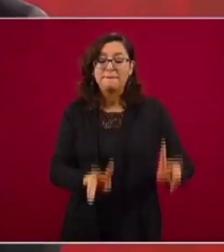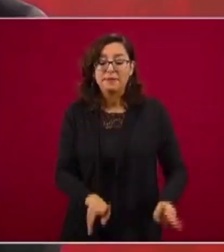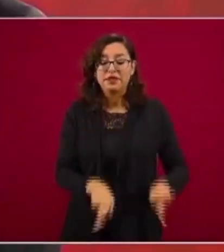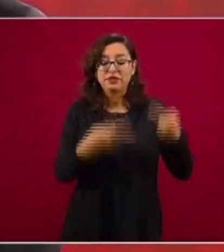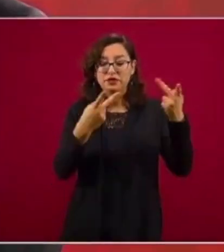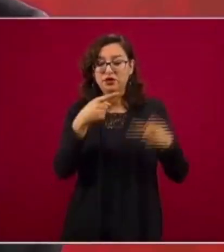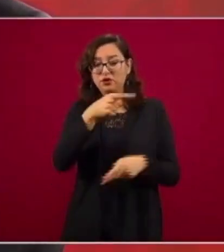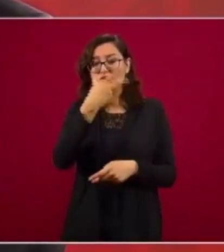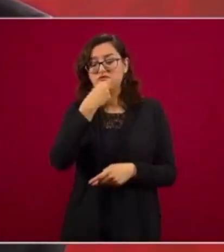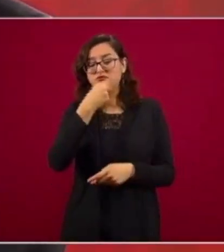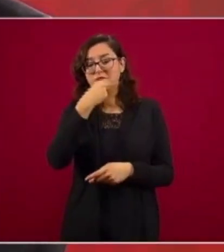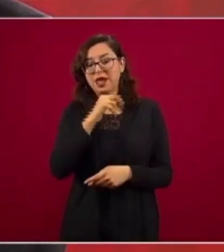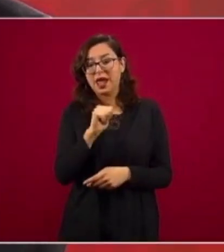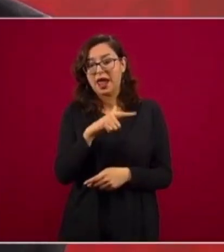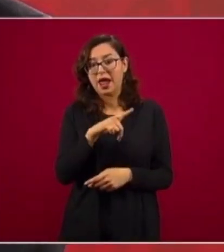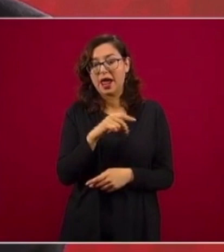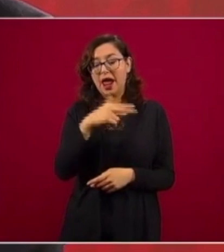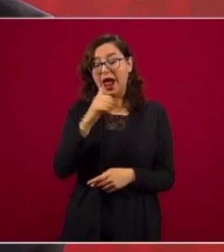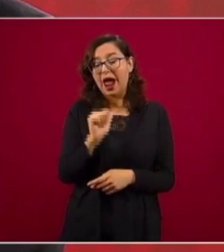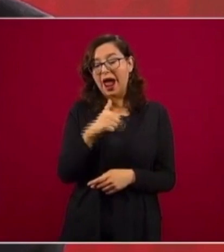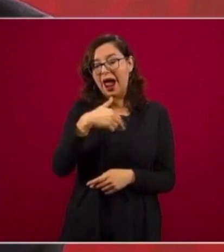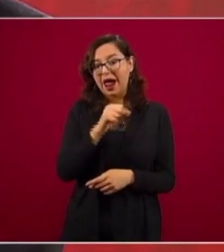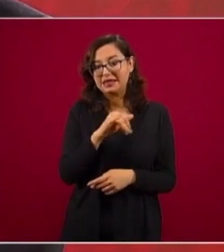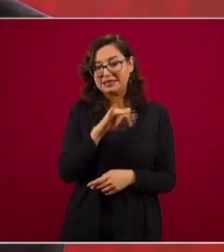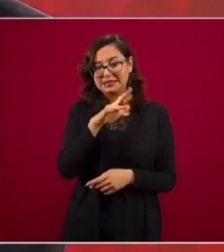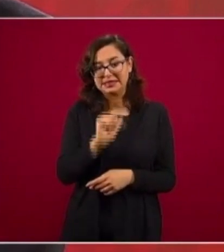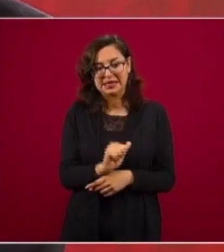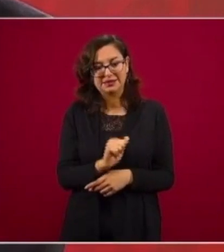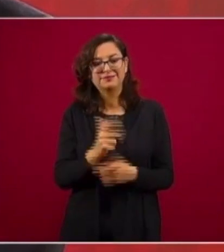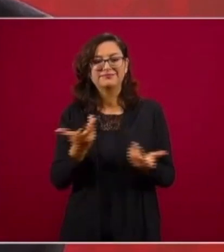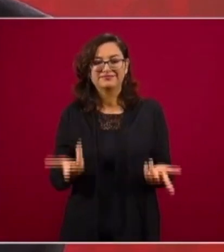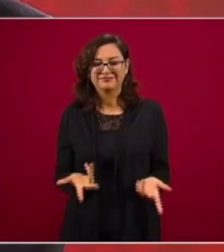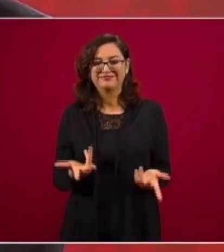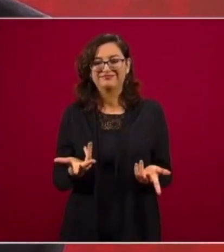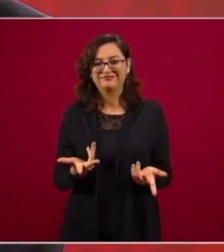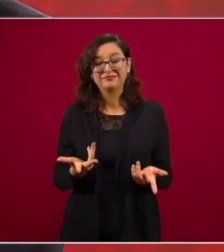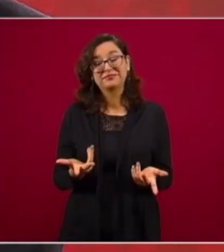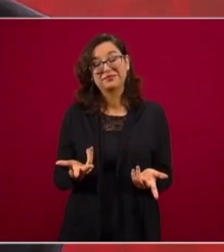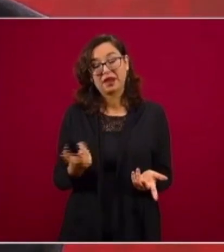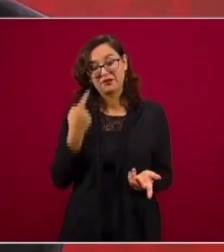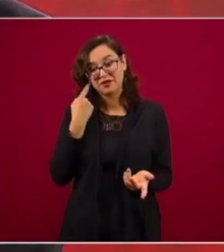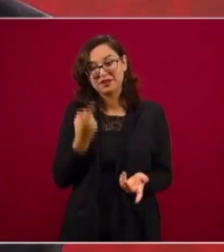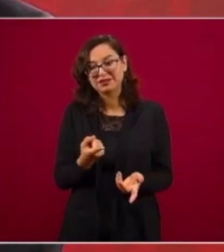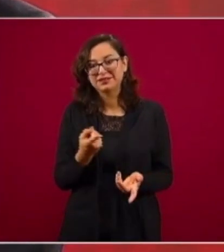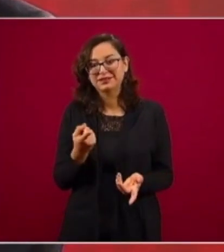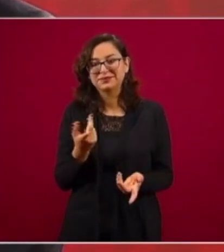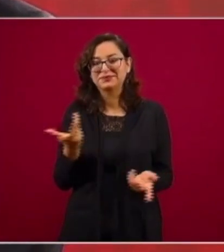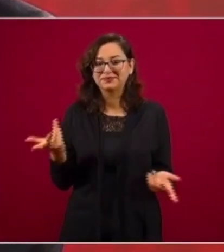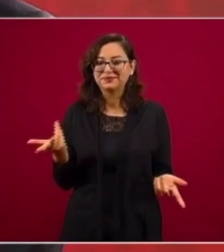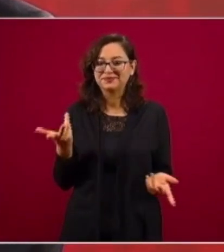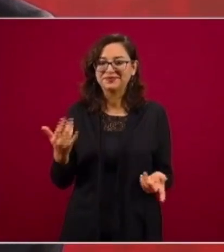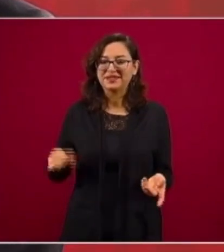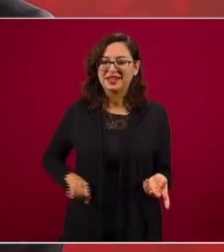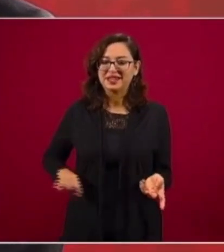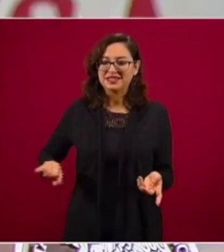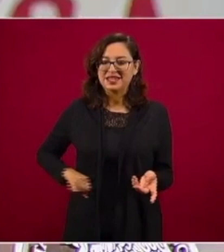otra de las cosas interesantes de la hipocresía del modelo neoliberal o neoporfirista.